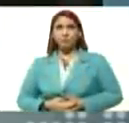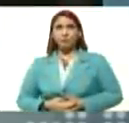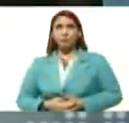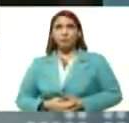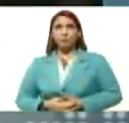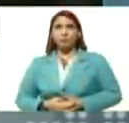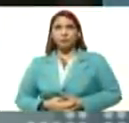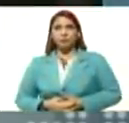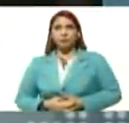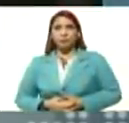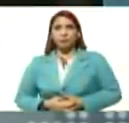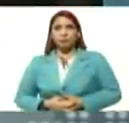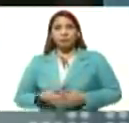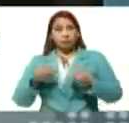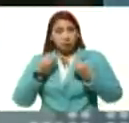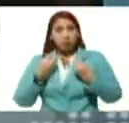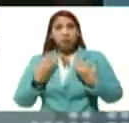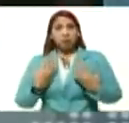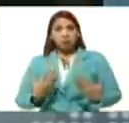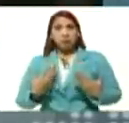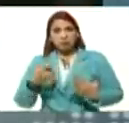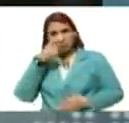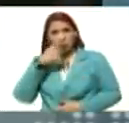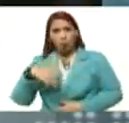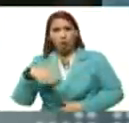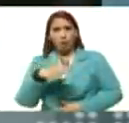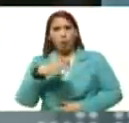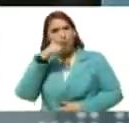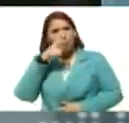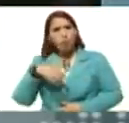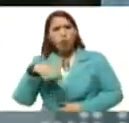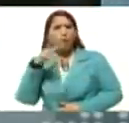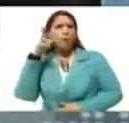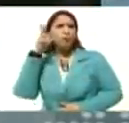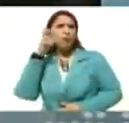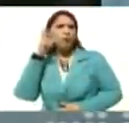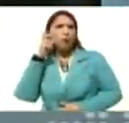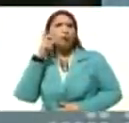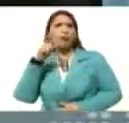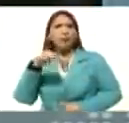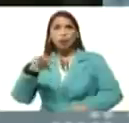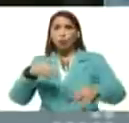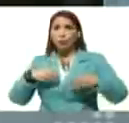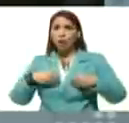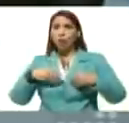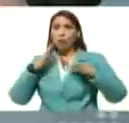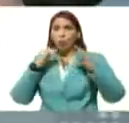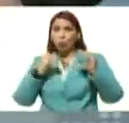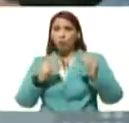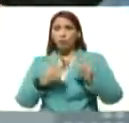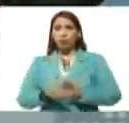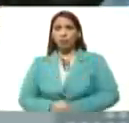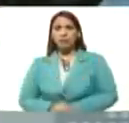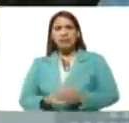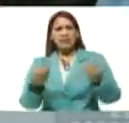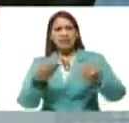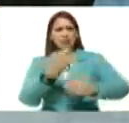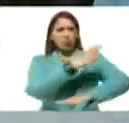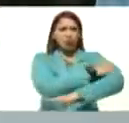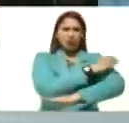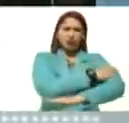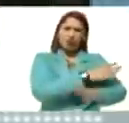le va bien al pueblo, el pueblo es oído, es tomado en cuenta, siempre que gana la derecha, en todas sus